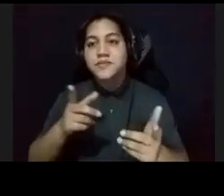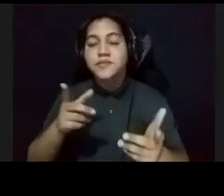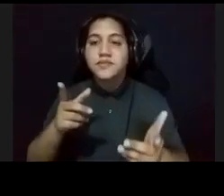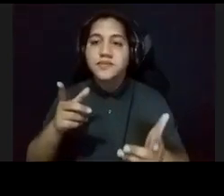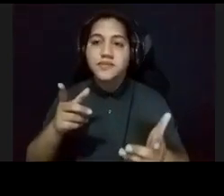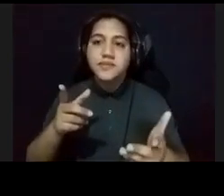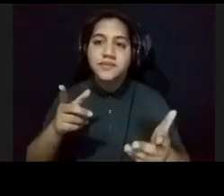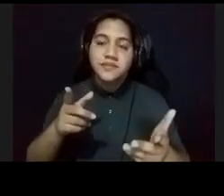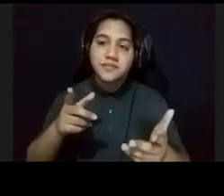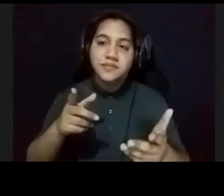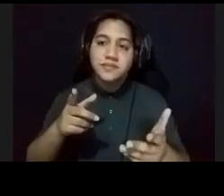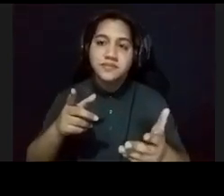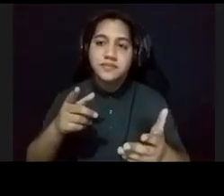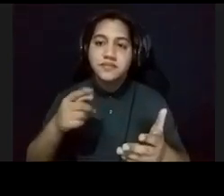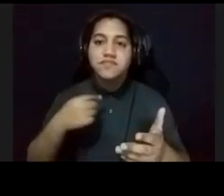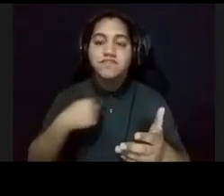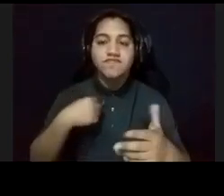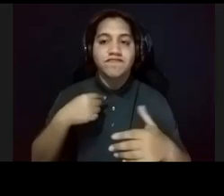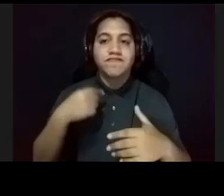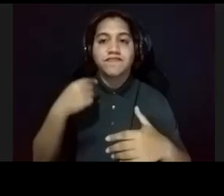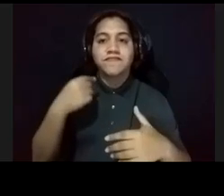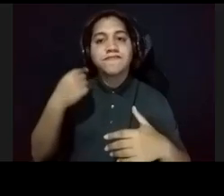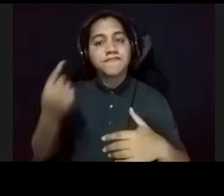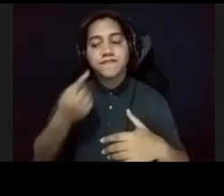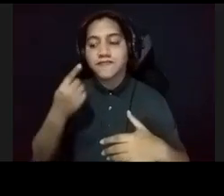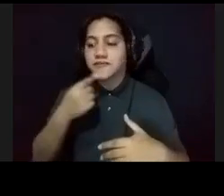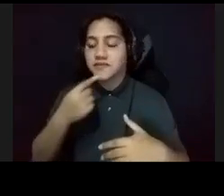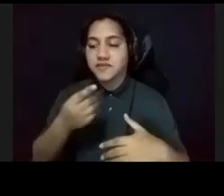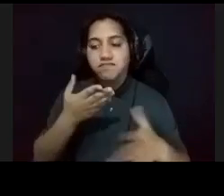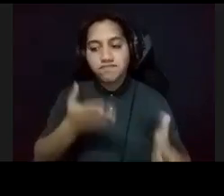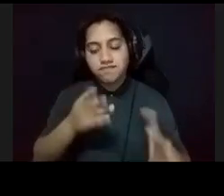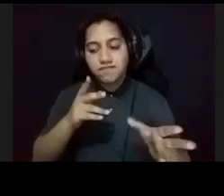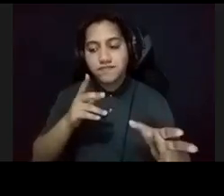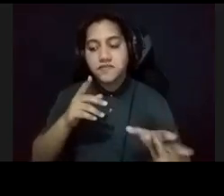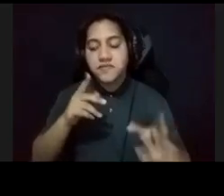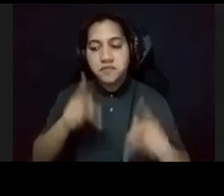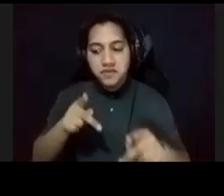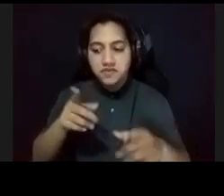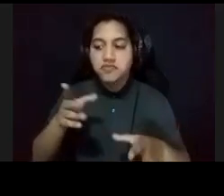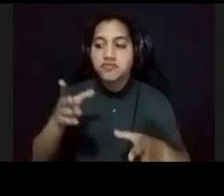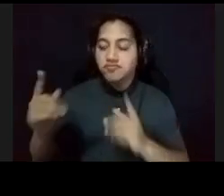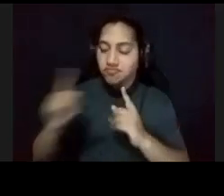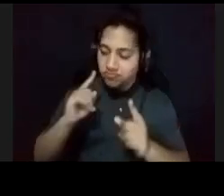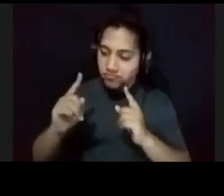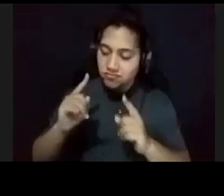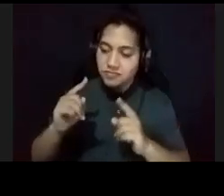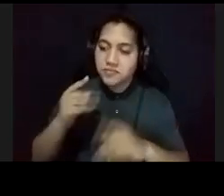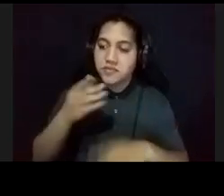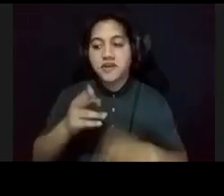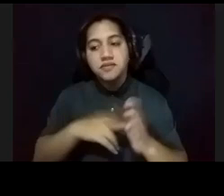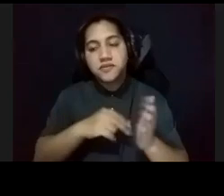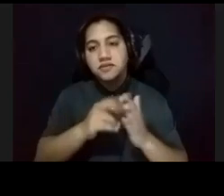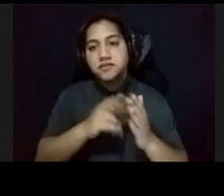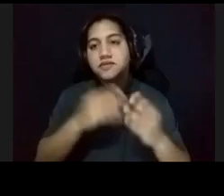yo siempre postulo, de que él, era una persona, muy accesible, era el pintor, del pueblo, es el